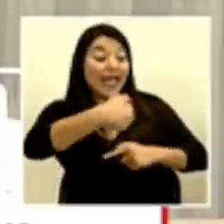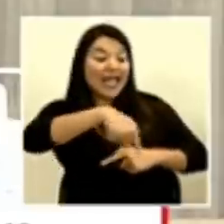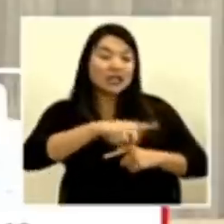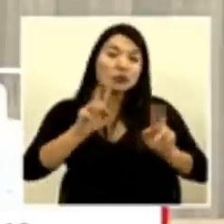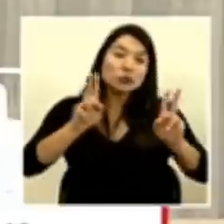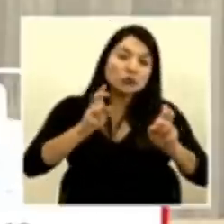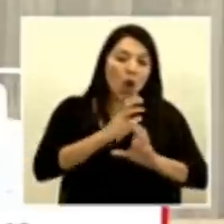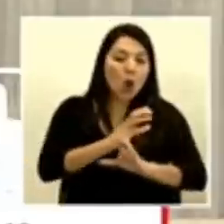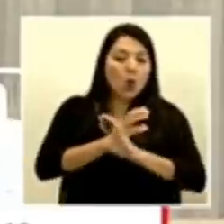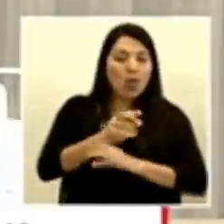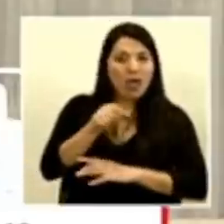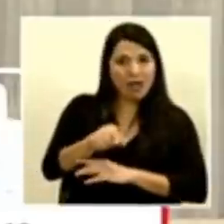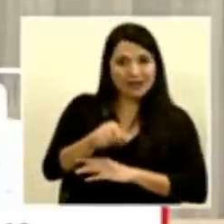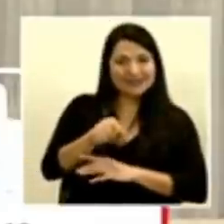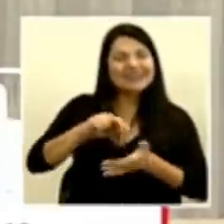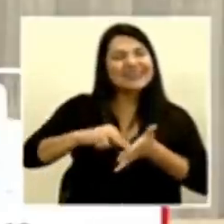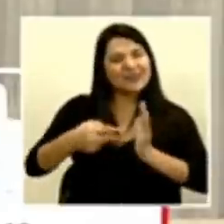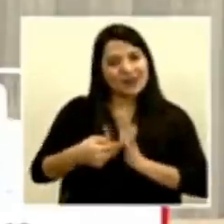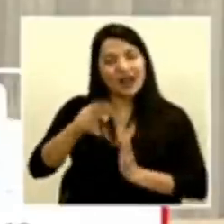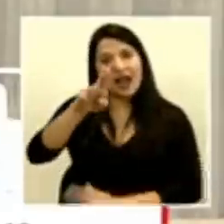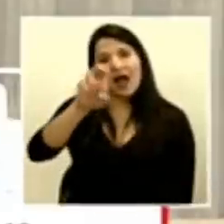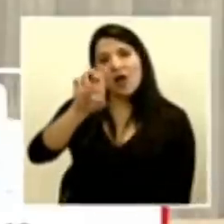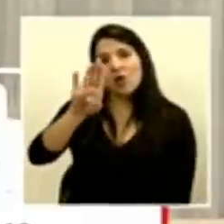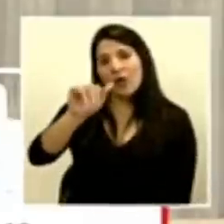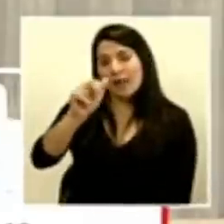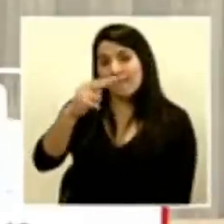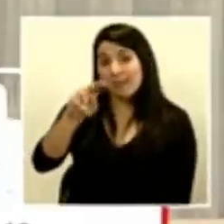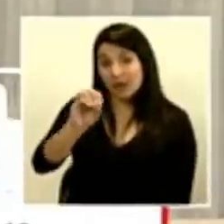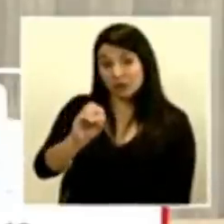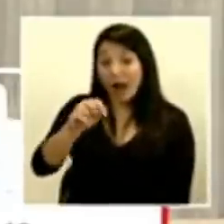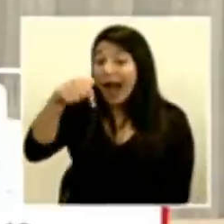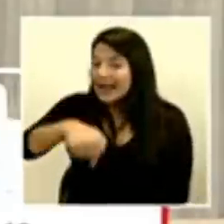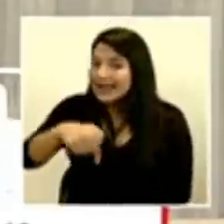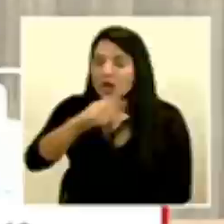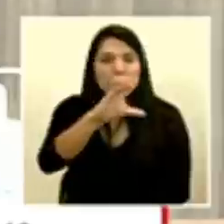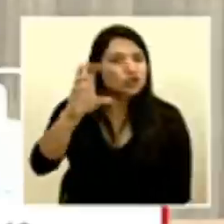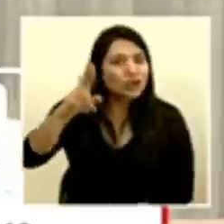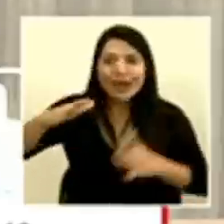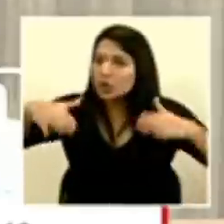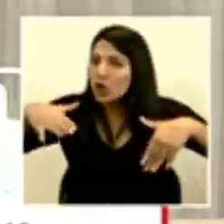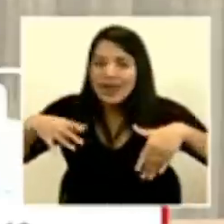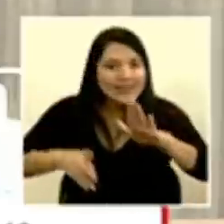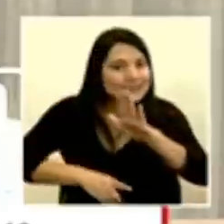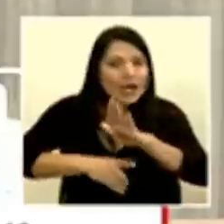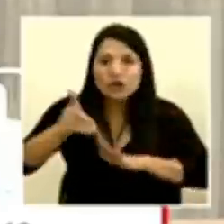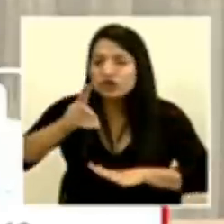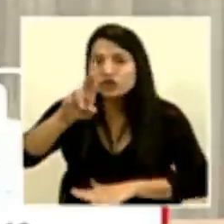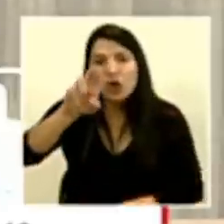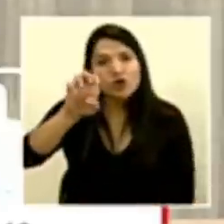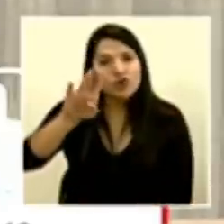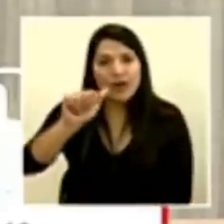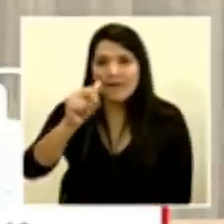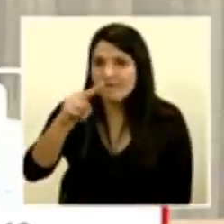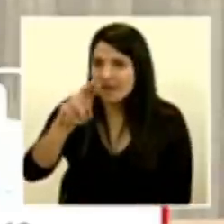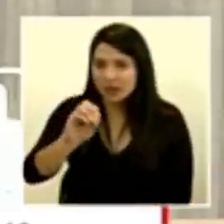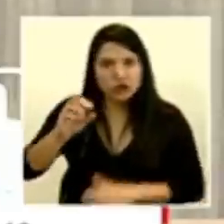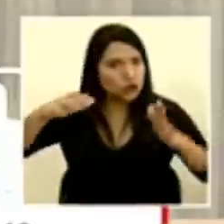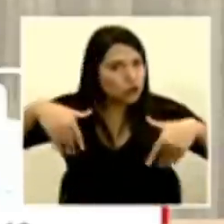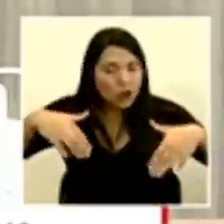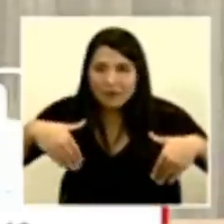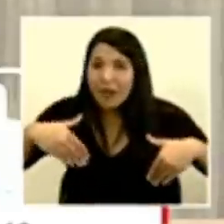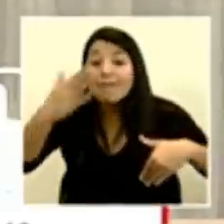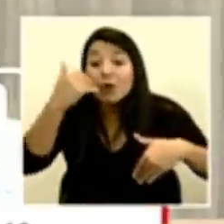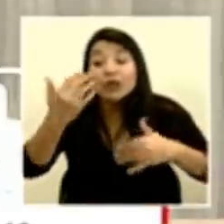ordenados en las calles en las iglesias porque no alcanza la capacidad del sistema de salud o incluso de las mismas funerarias